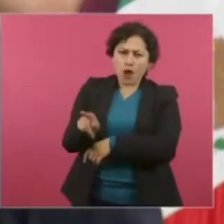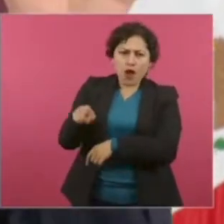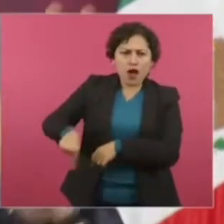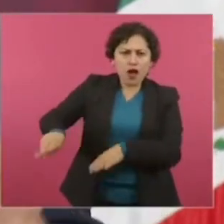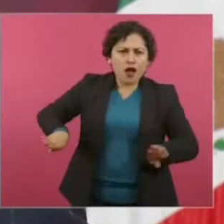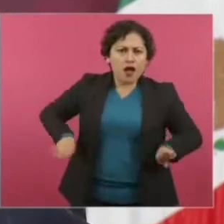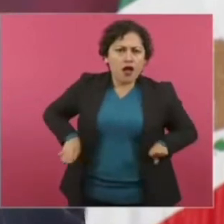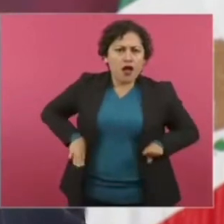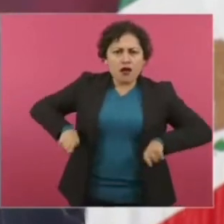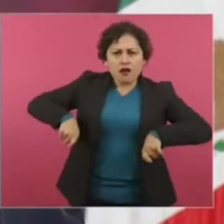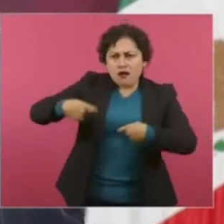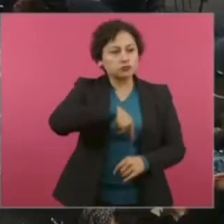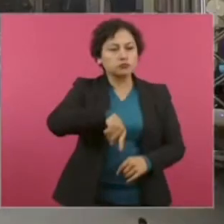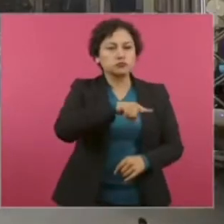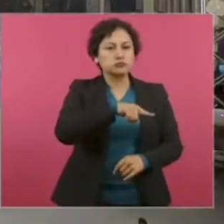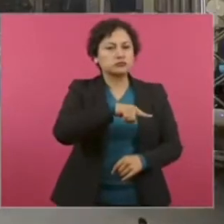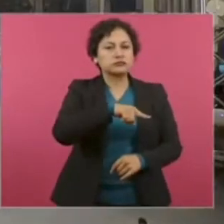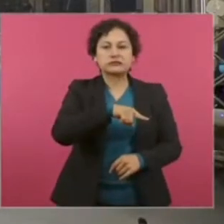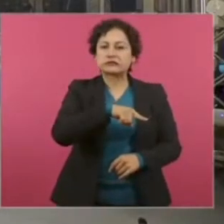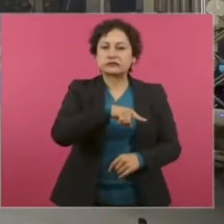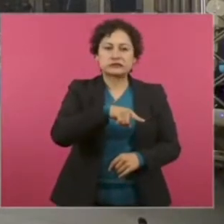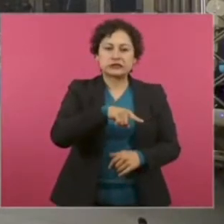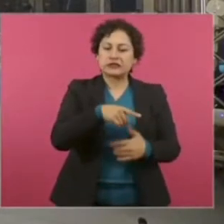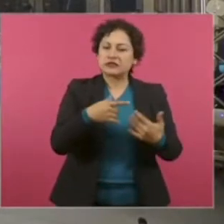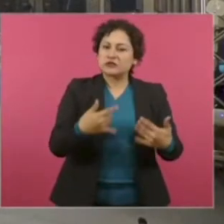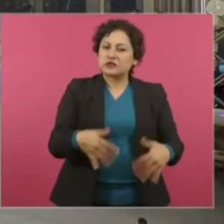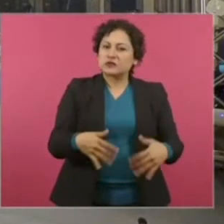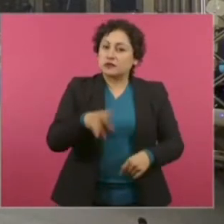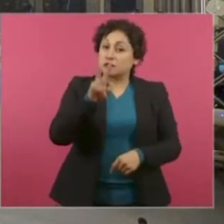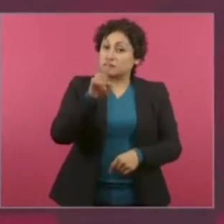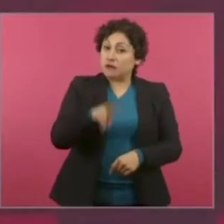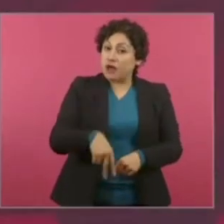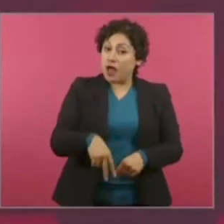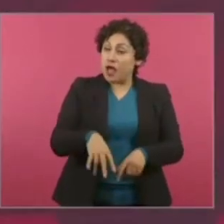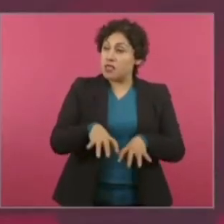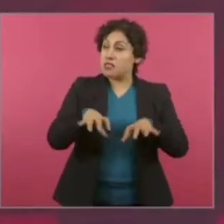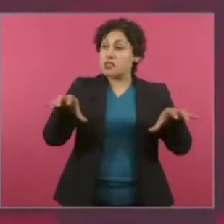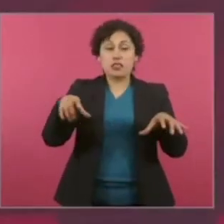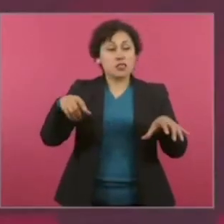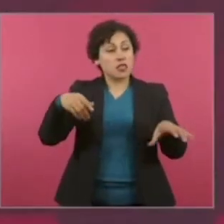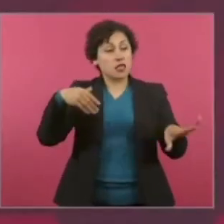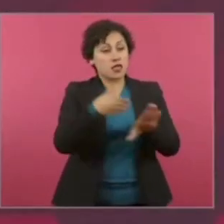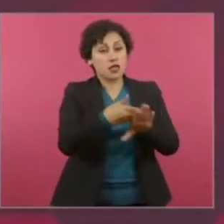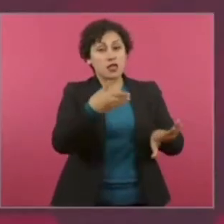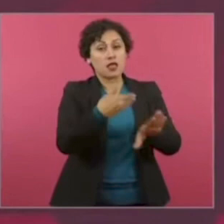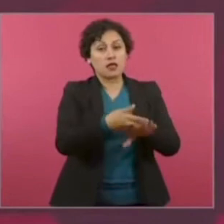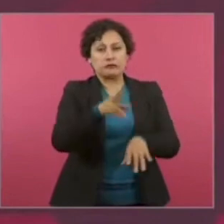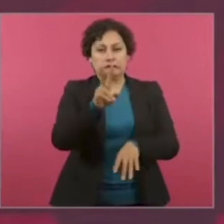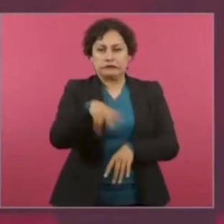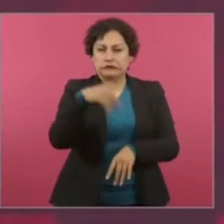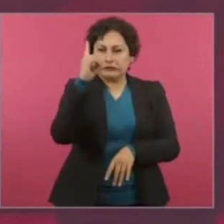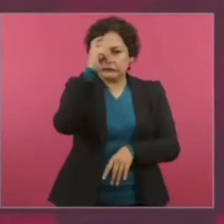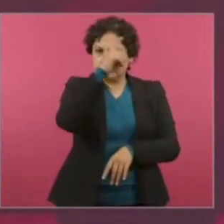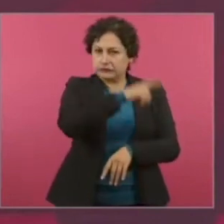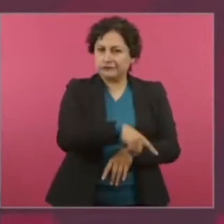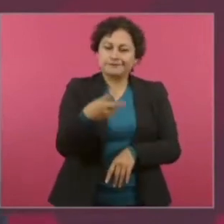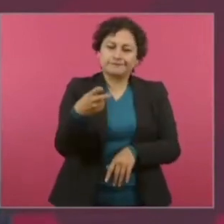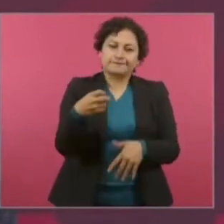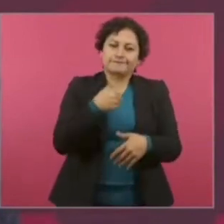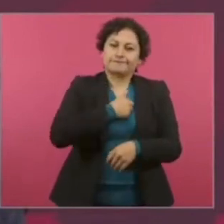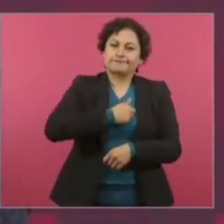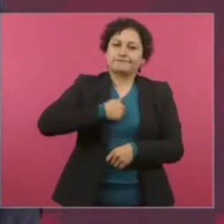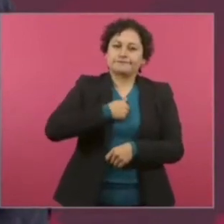de gobiernos conservadores. Eso fue lo que pasó en Argentina y pasa en otras partes